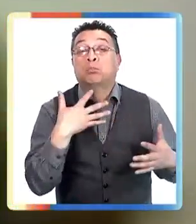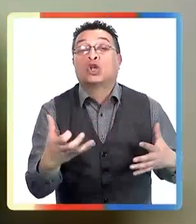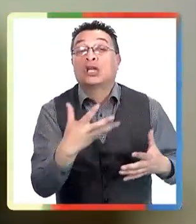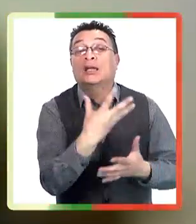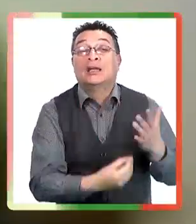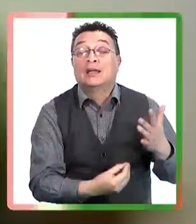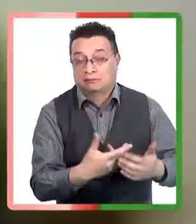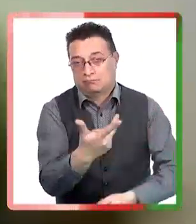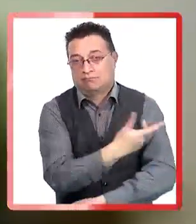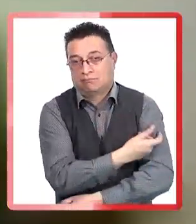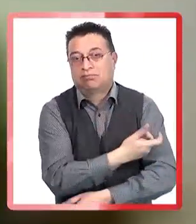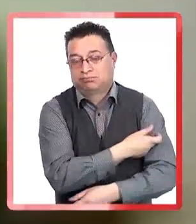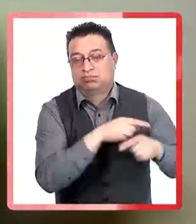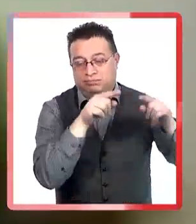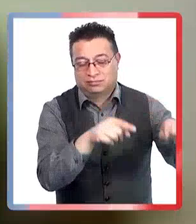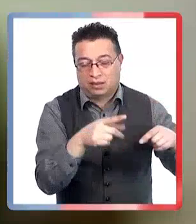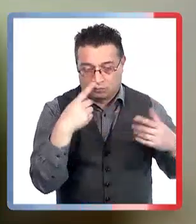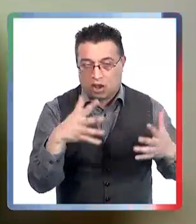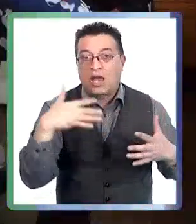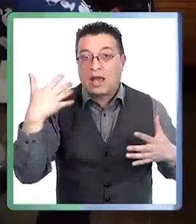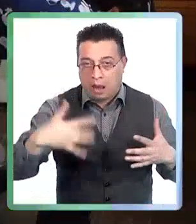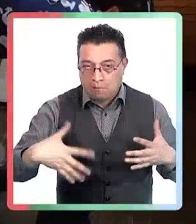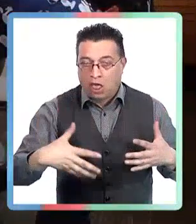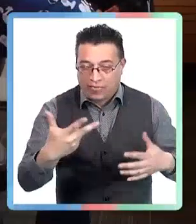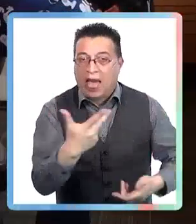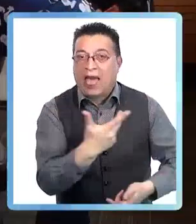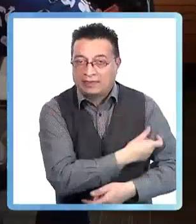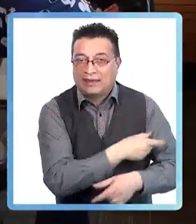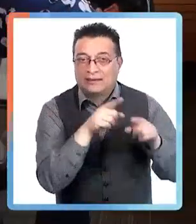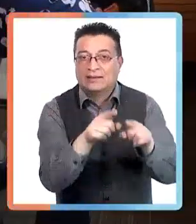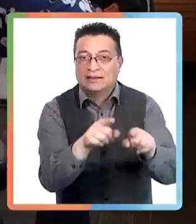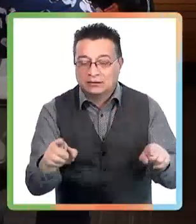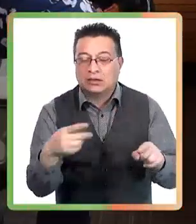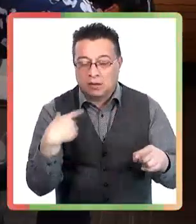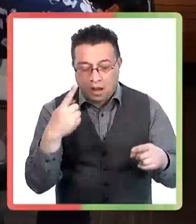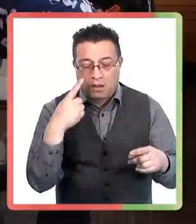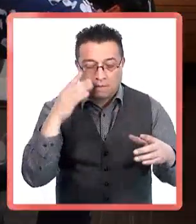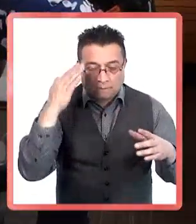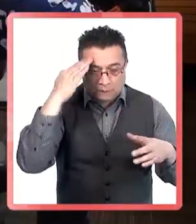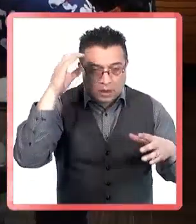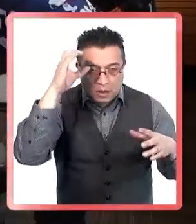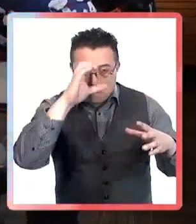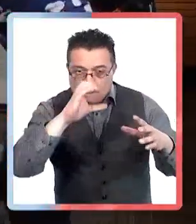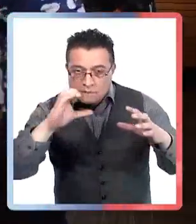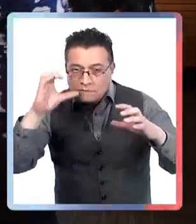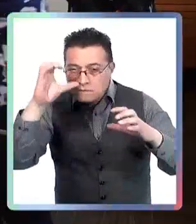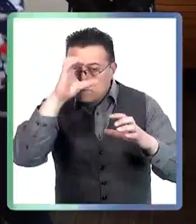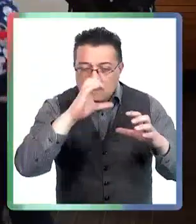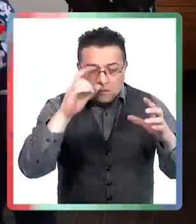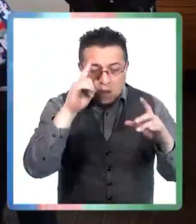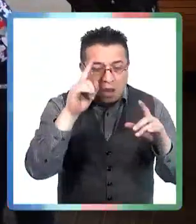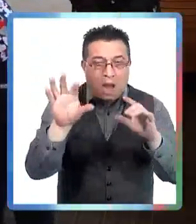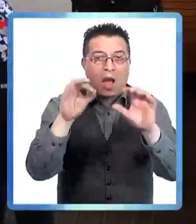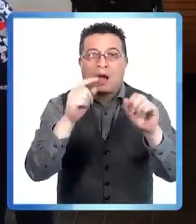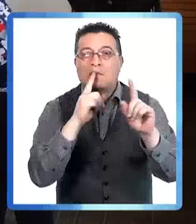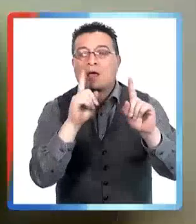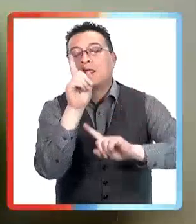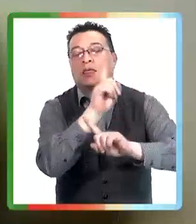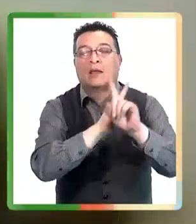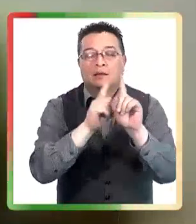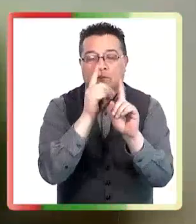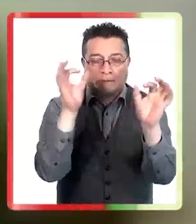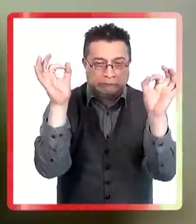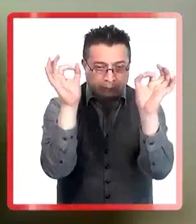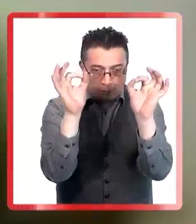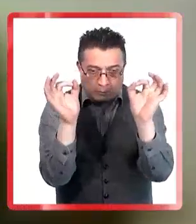como pequeños detalles que sin duda existen y hay casos adversos de vacunas, pero que son mínimos comparados con los beneficios que traen. Así que